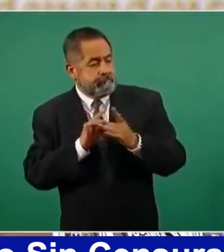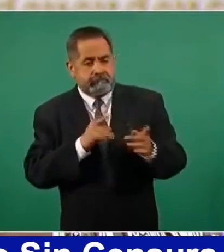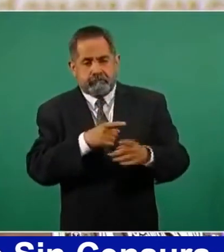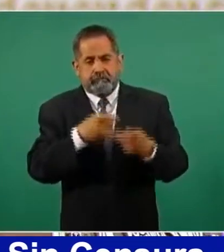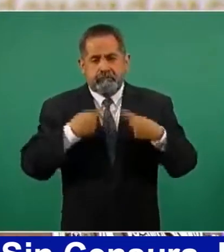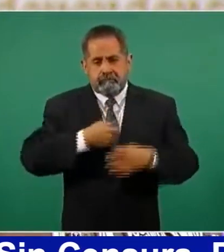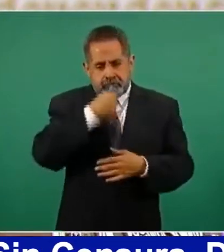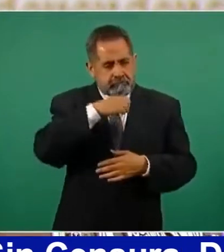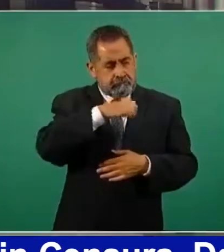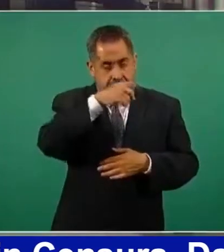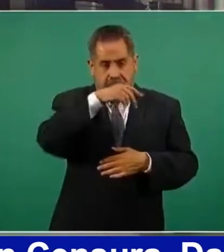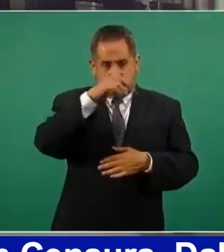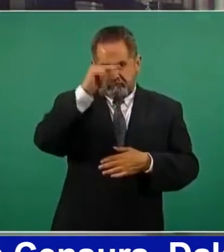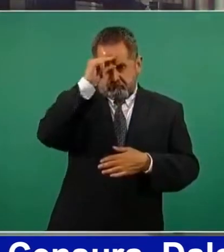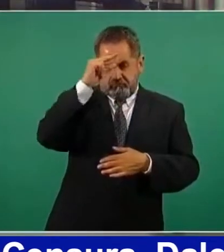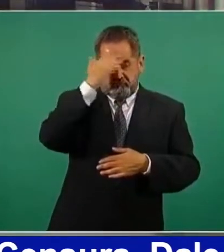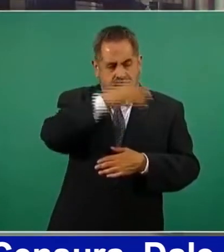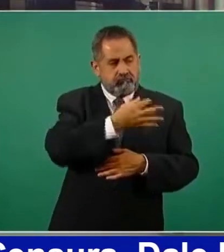respetable, sabio.